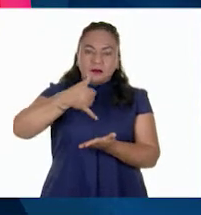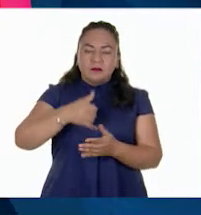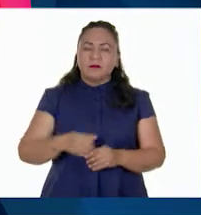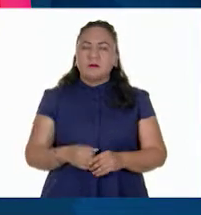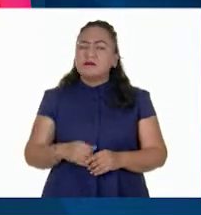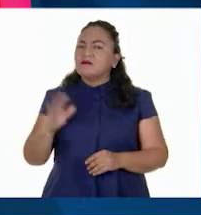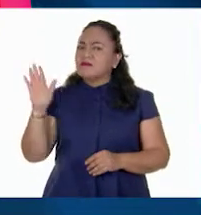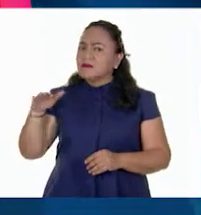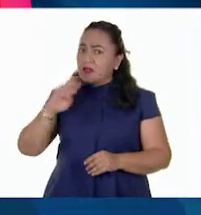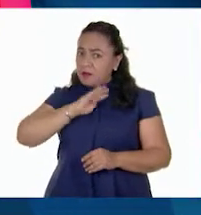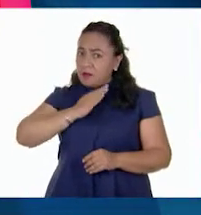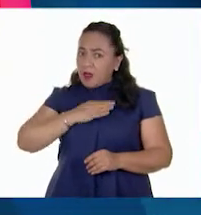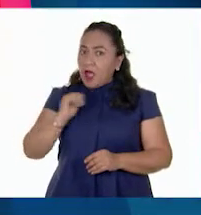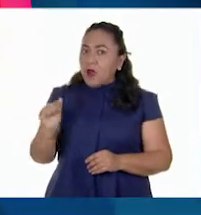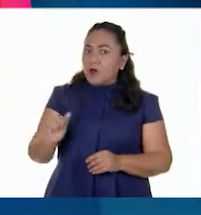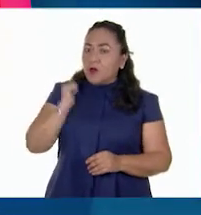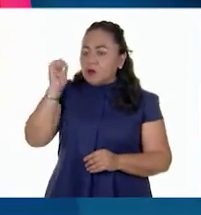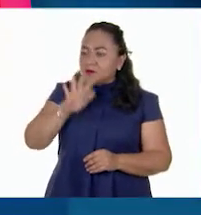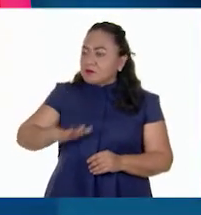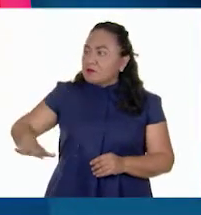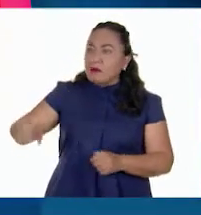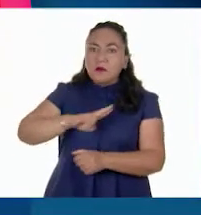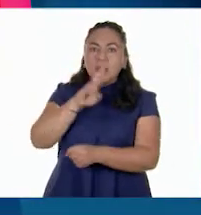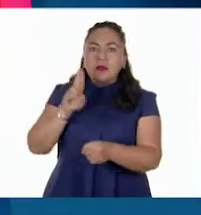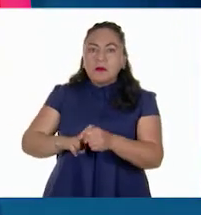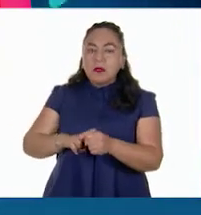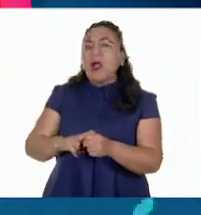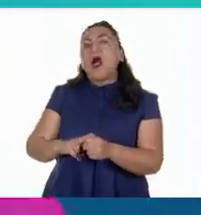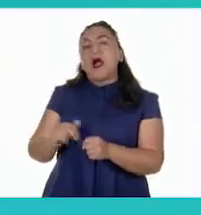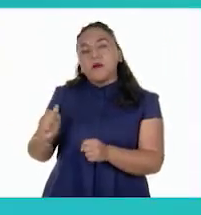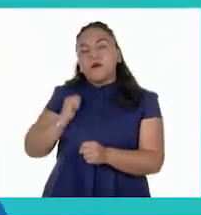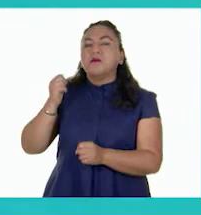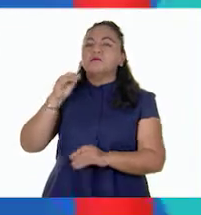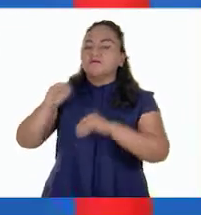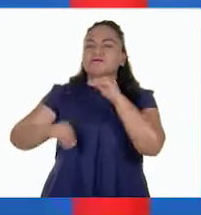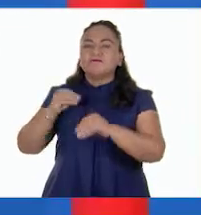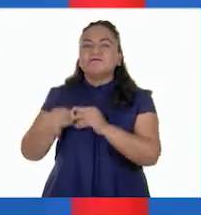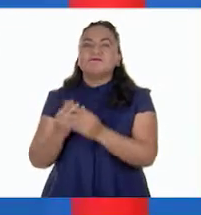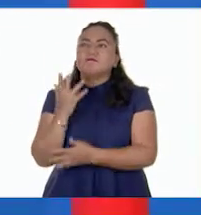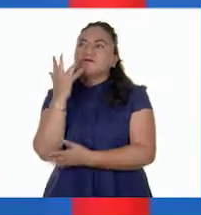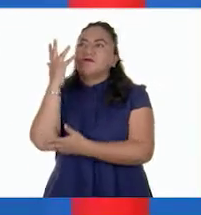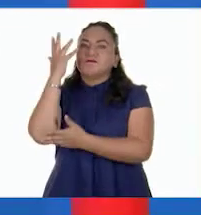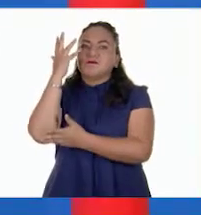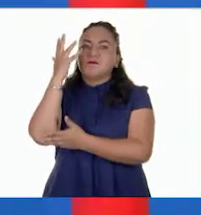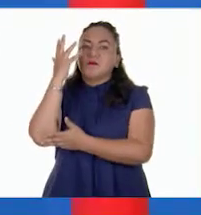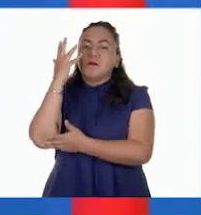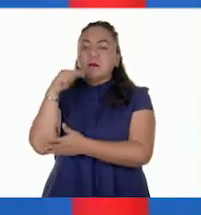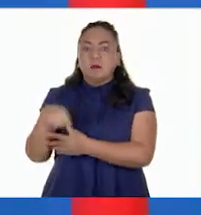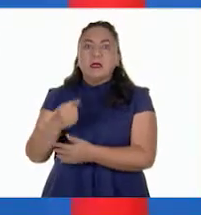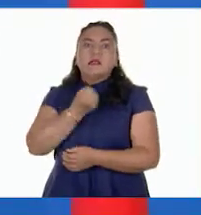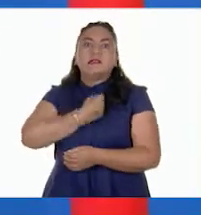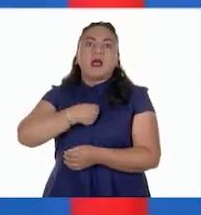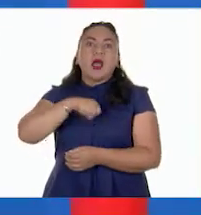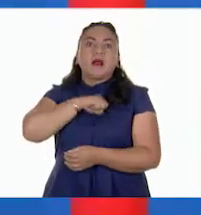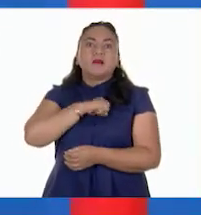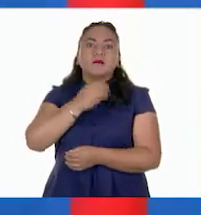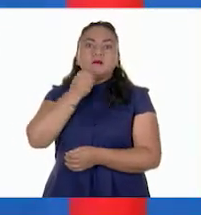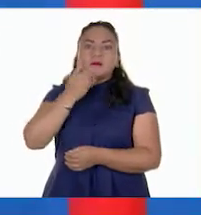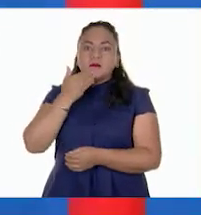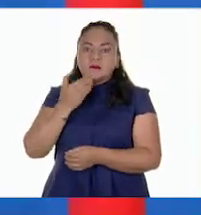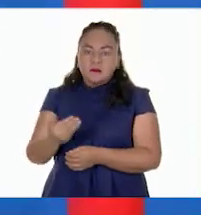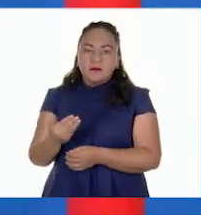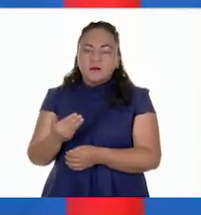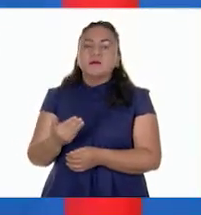España aprovecharon las ventajas naturales del país para sembrar un árbol que para su dieta es muy importante